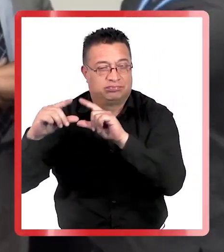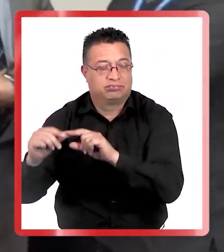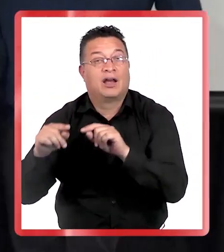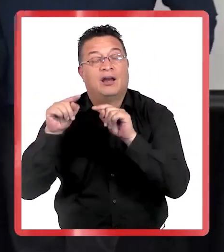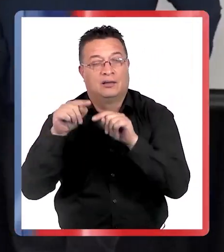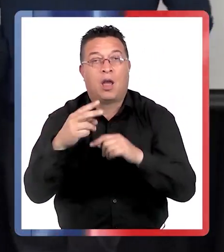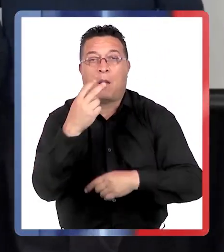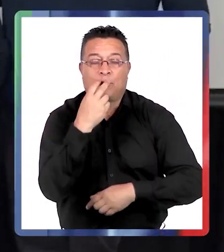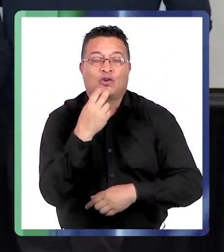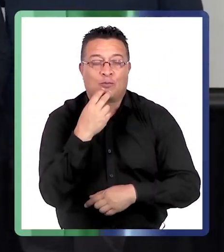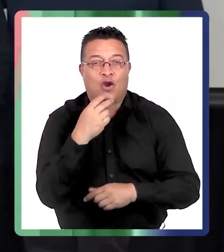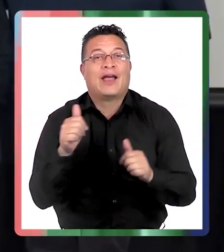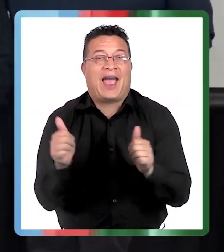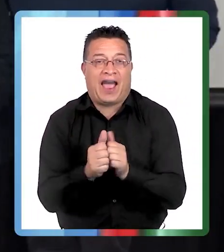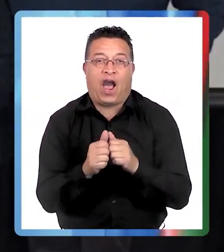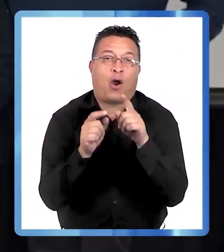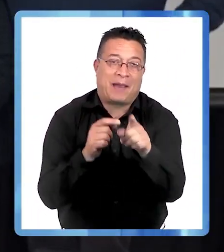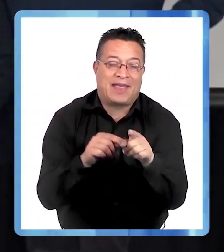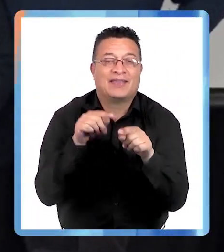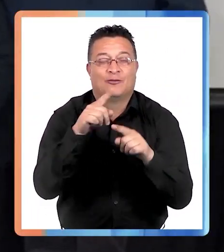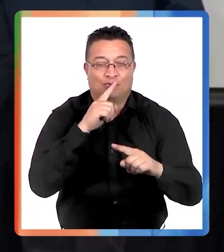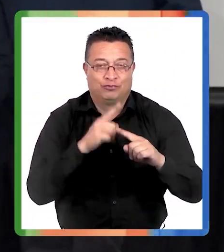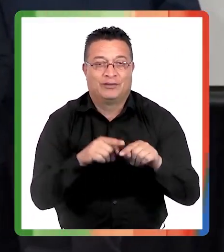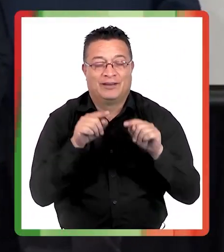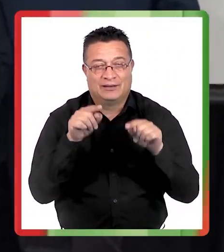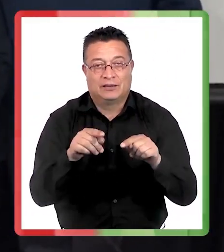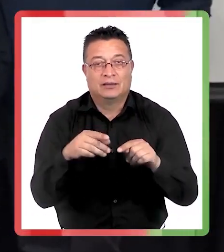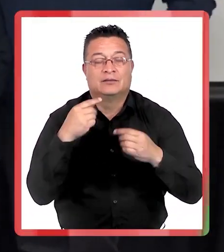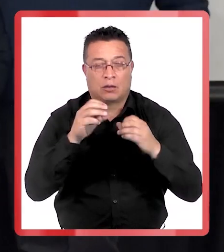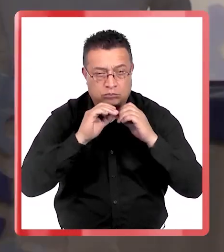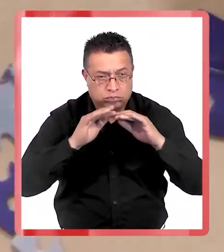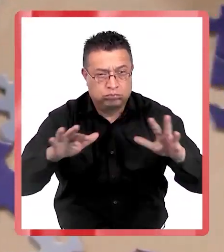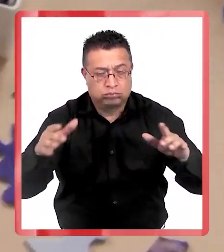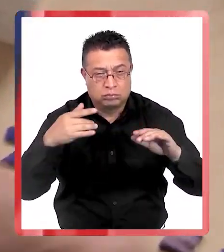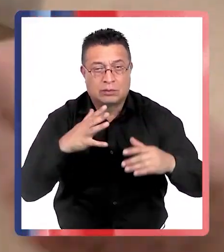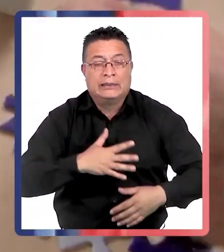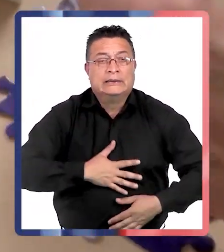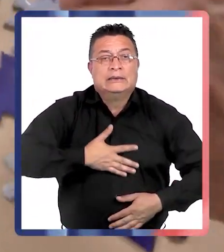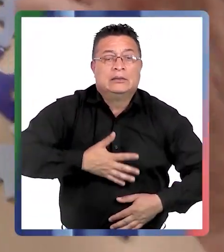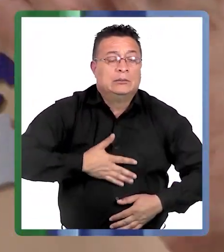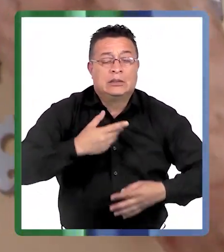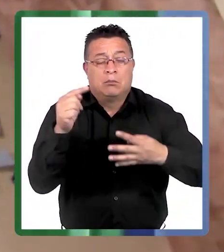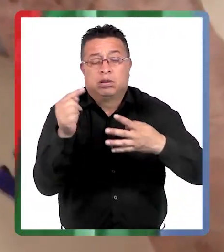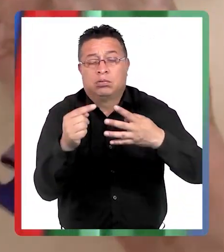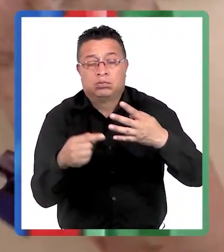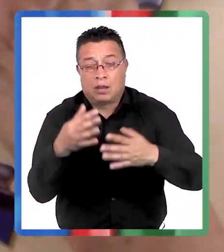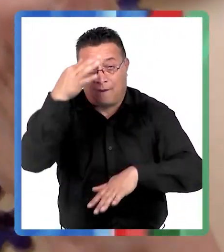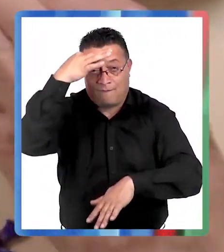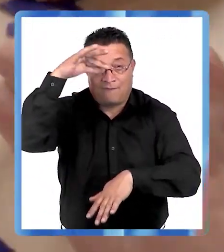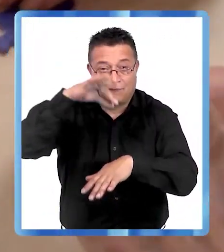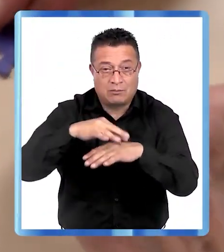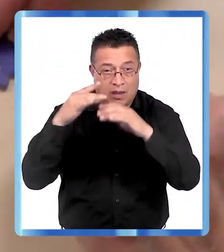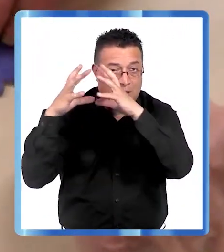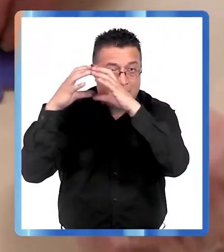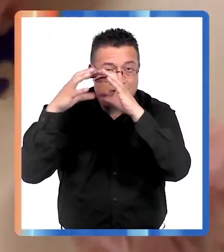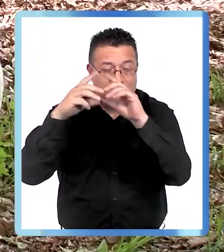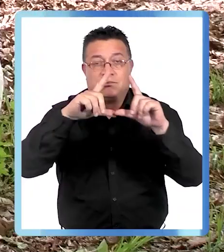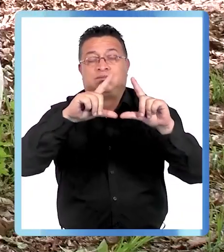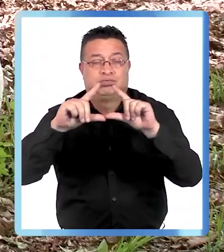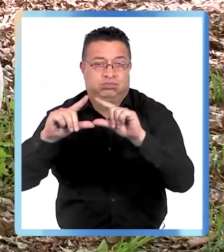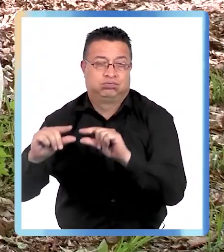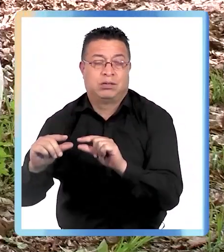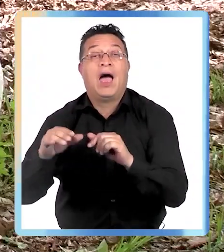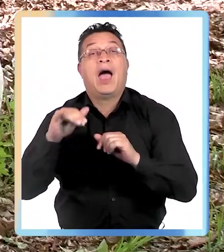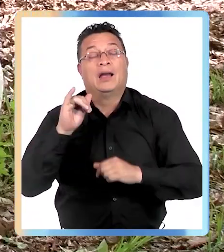Montt te acompaña, que apunta a informar a la comunidad respecto a los signos y síntomas de personas con enfermedades neurodegenerativas